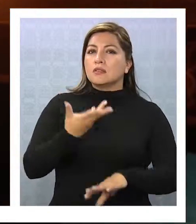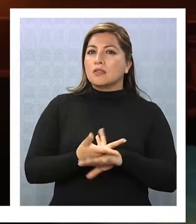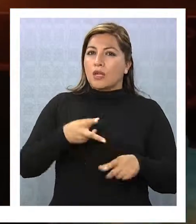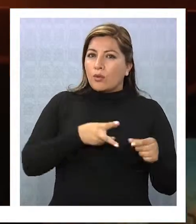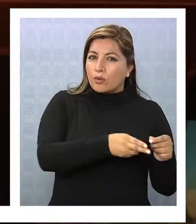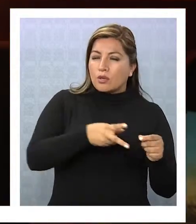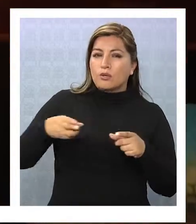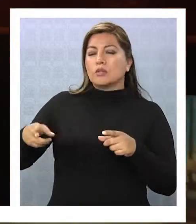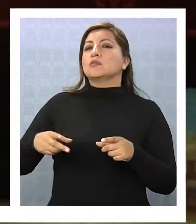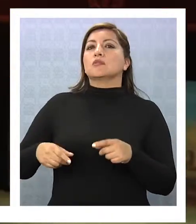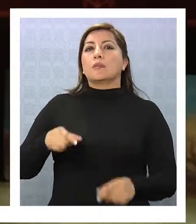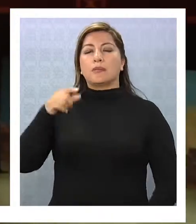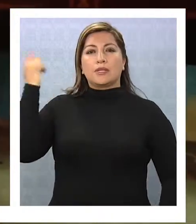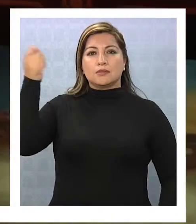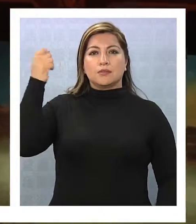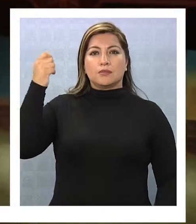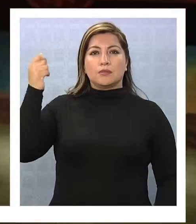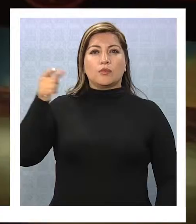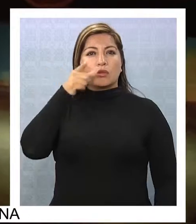del 2016.